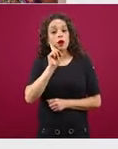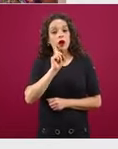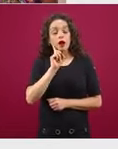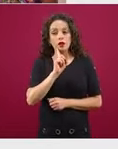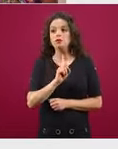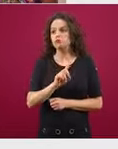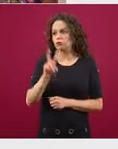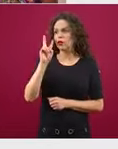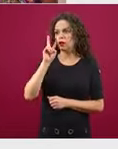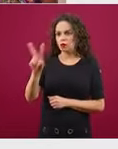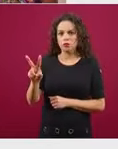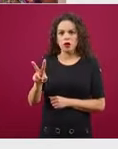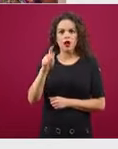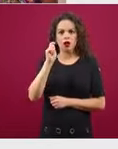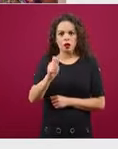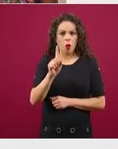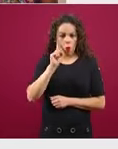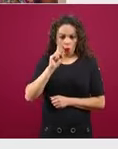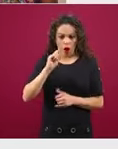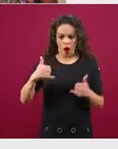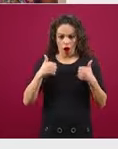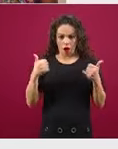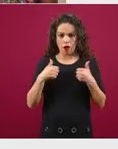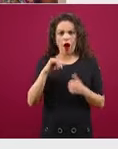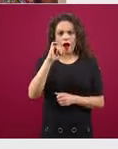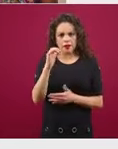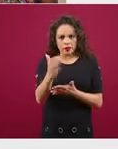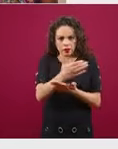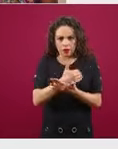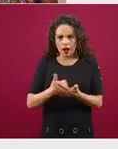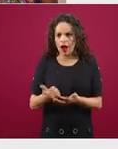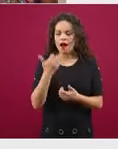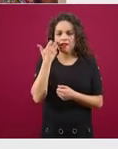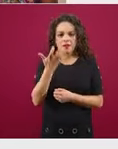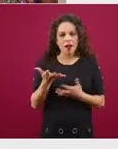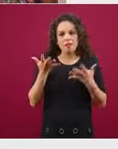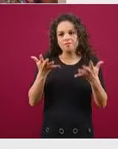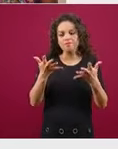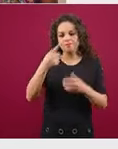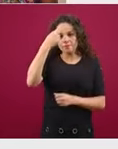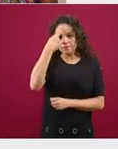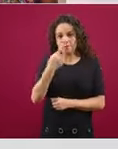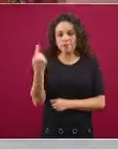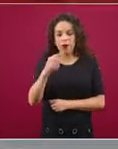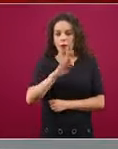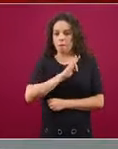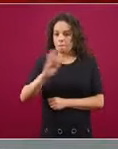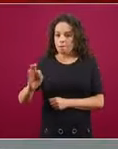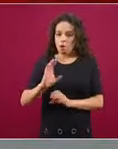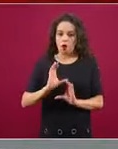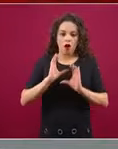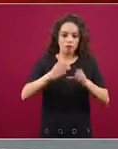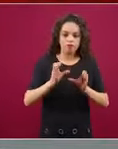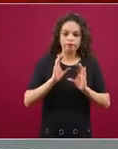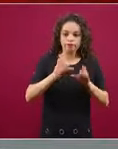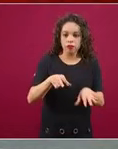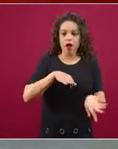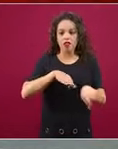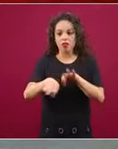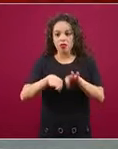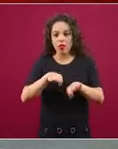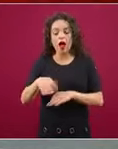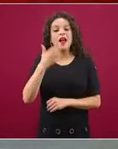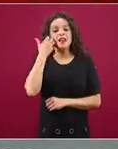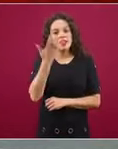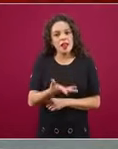disposición de las mujeres jóvenes de entrar al mercado de trabajo, de aprender, de ser